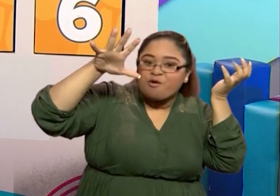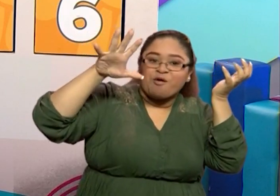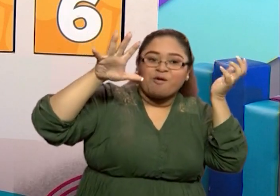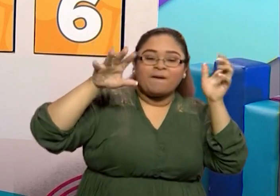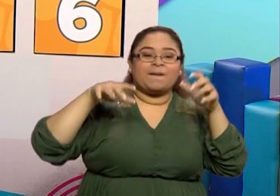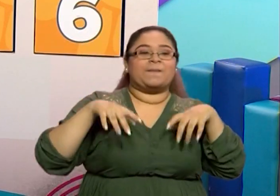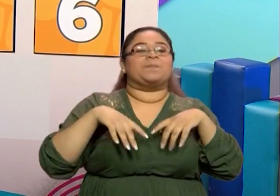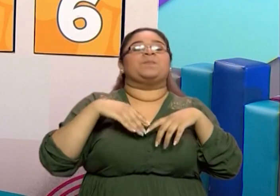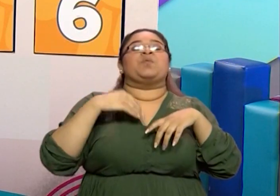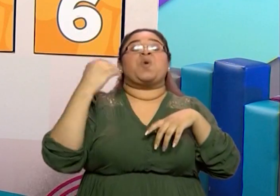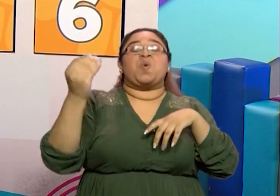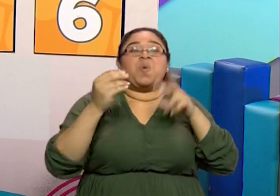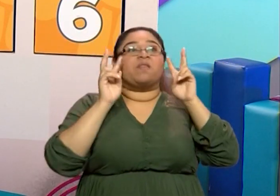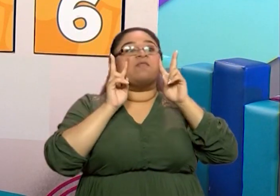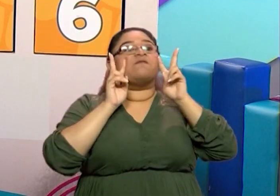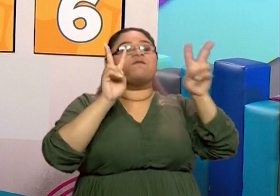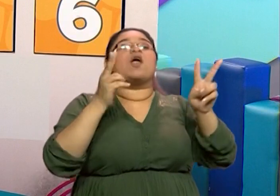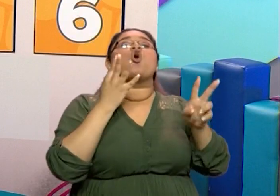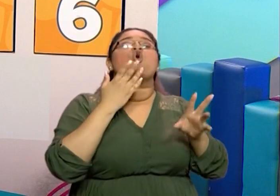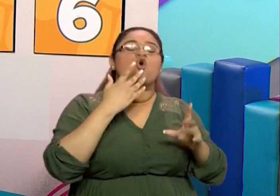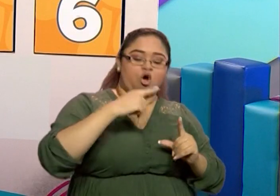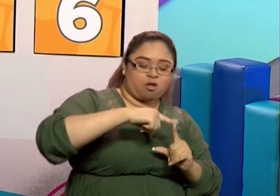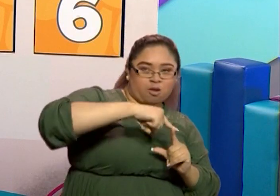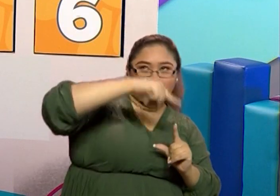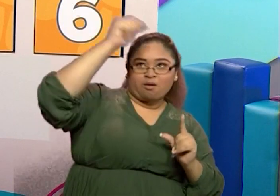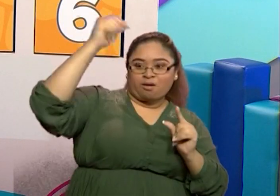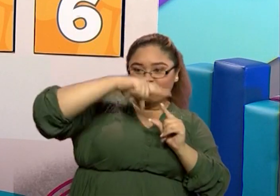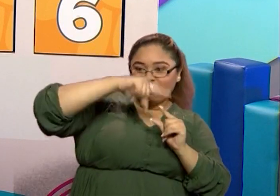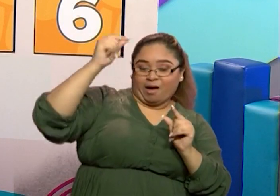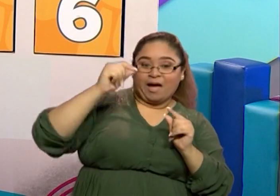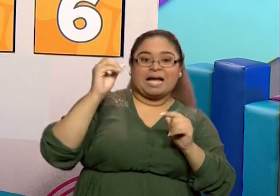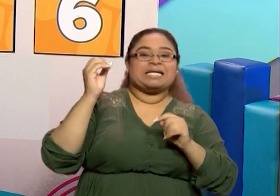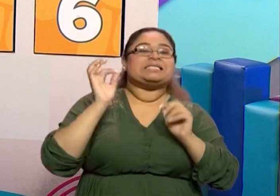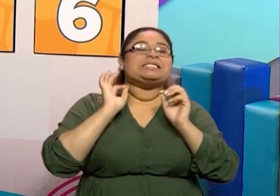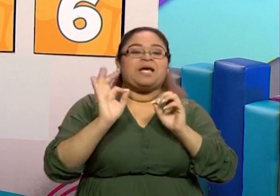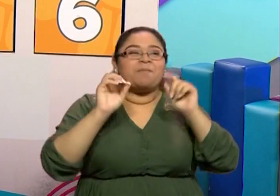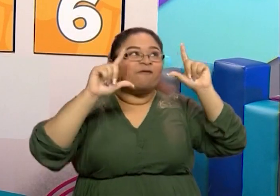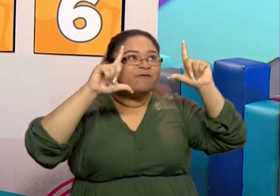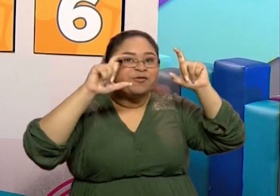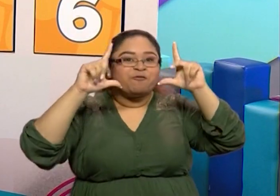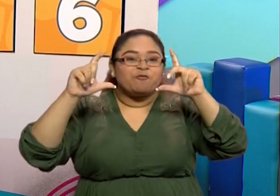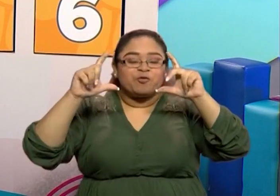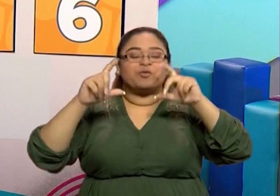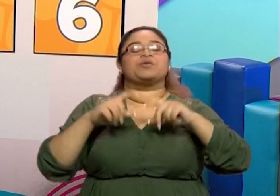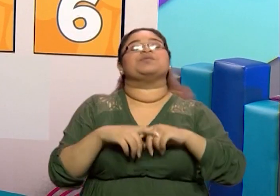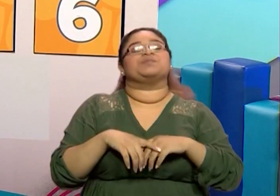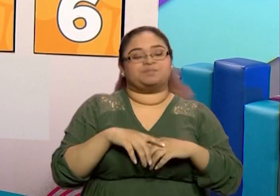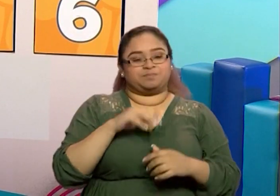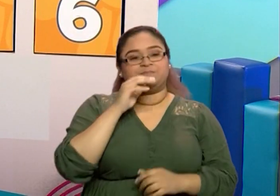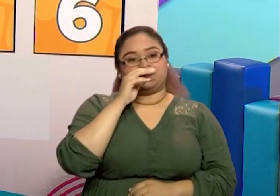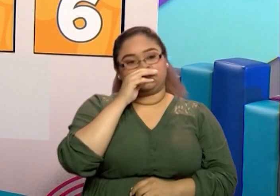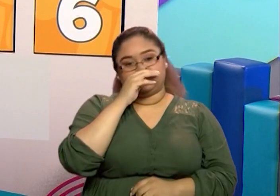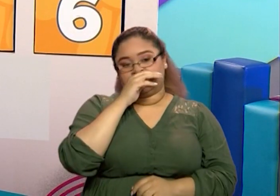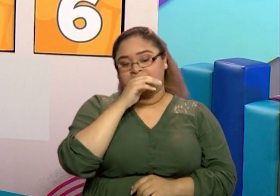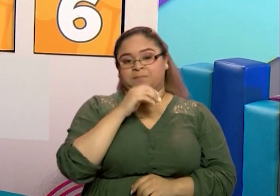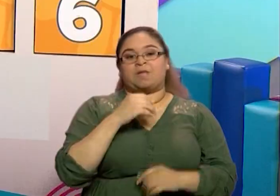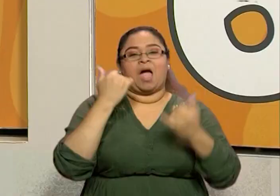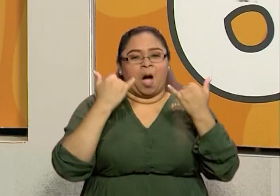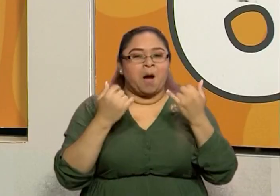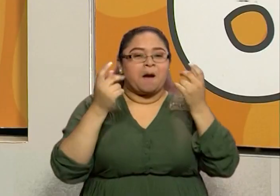corren a tomarle fotografía. ¿Y ustedes qué consideran? ¿Cuál fenómeno es este? Vamos a ver si acertaron.